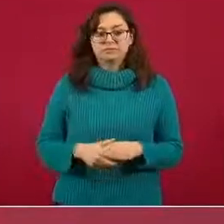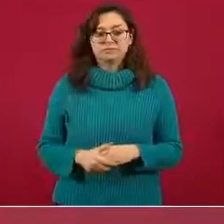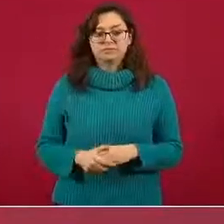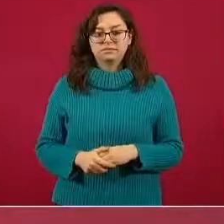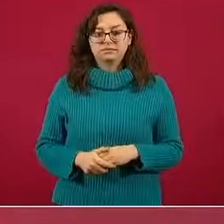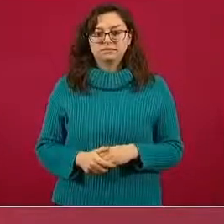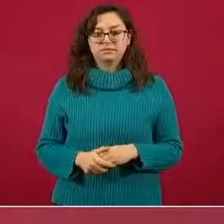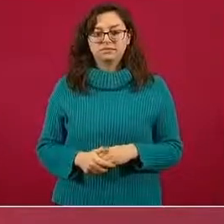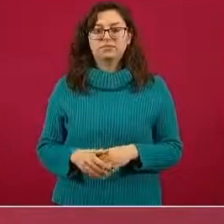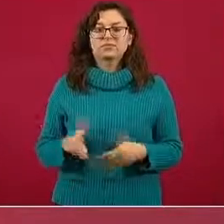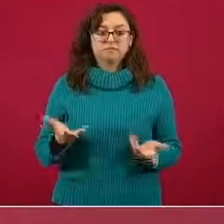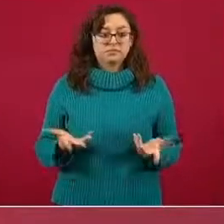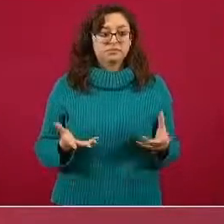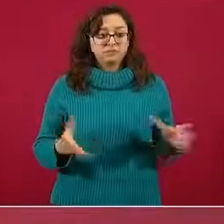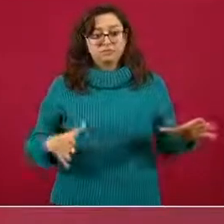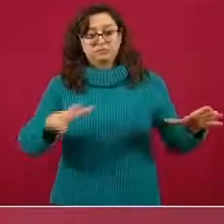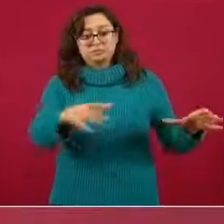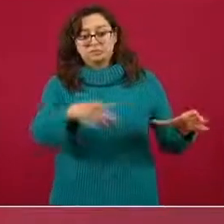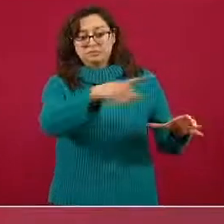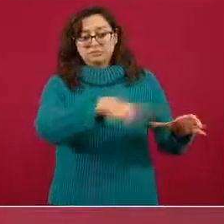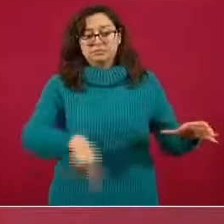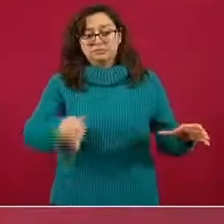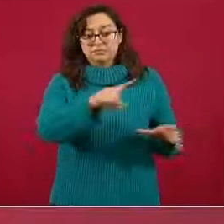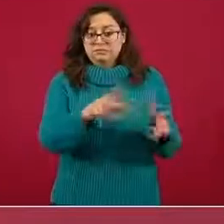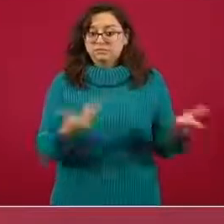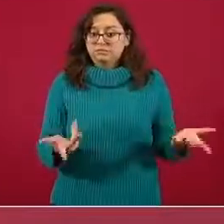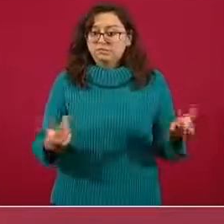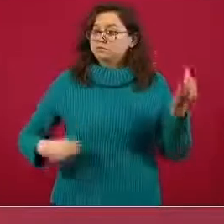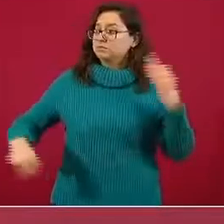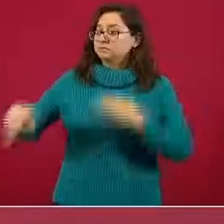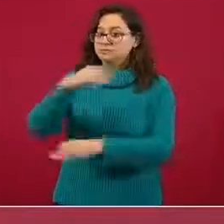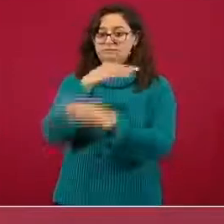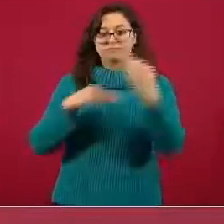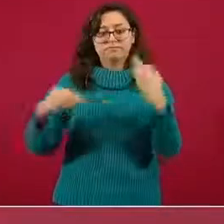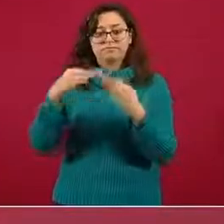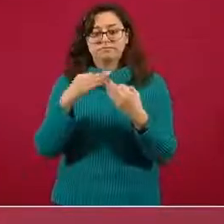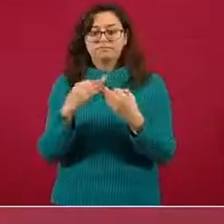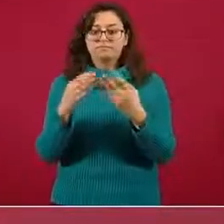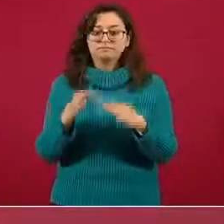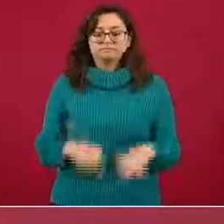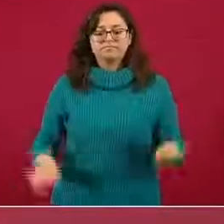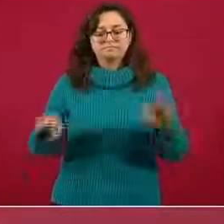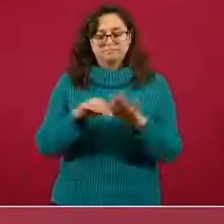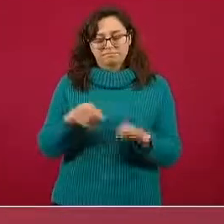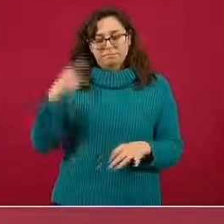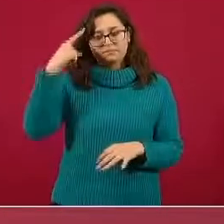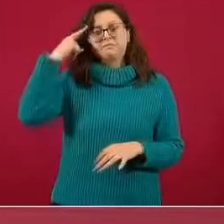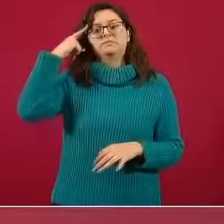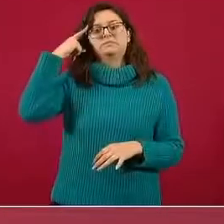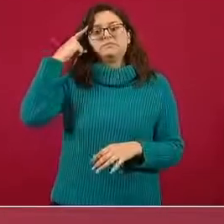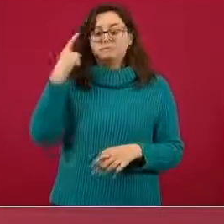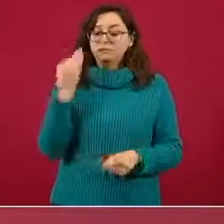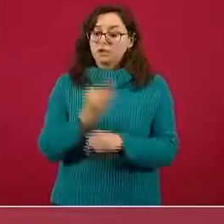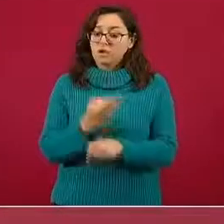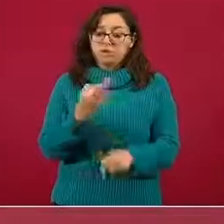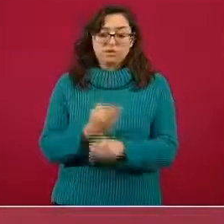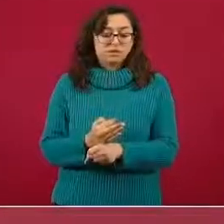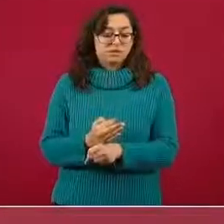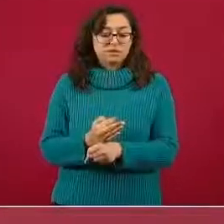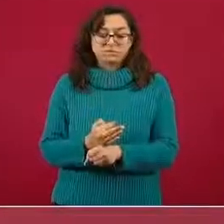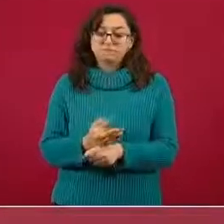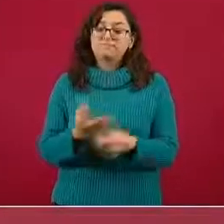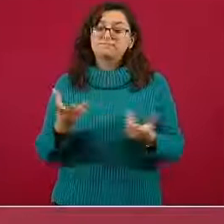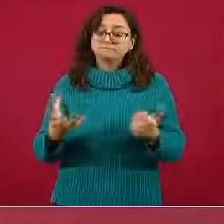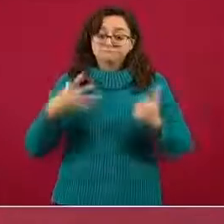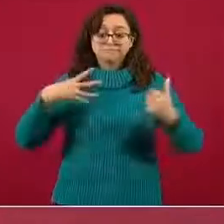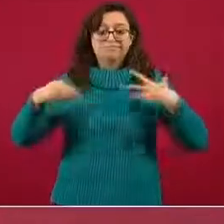Por ellas, por ellos, por todos, es muy importante que no perdamos de vista cuál es el mensaje central. La